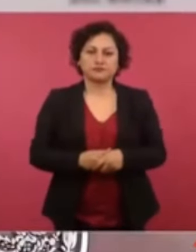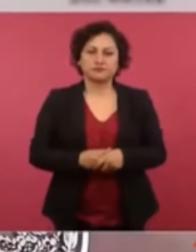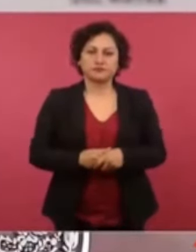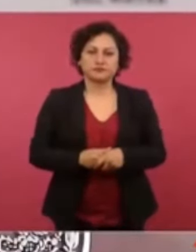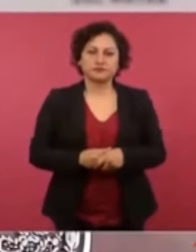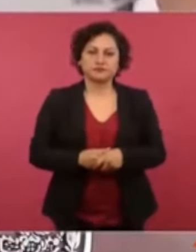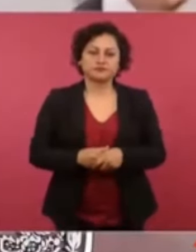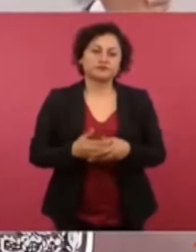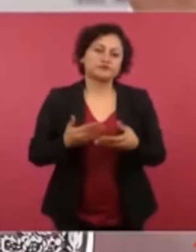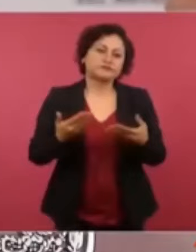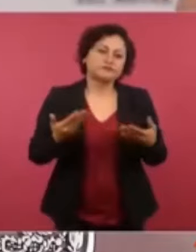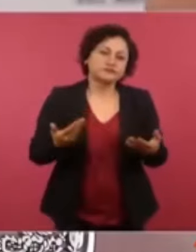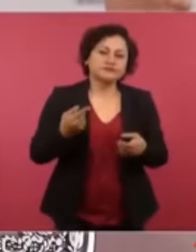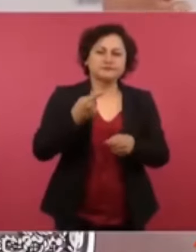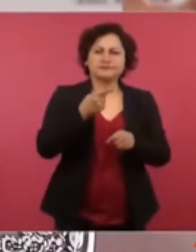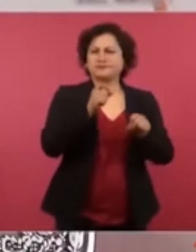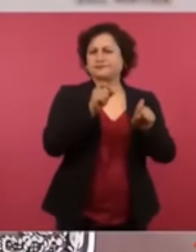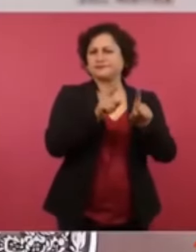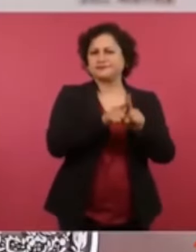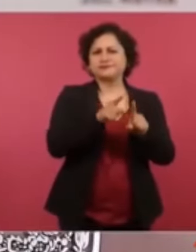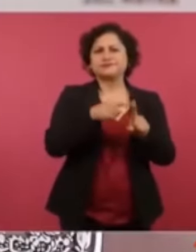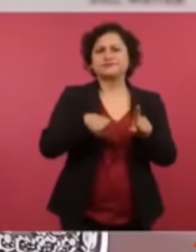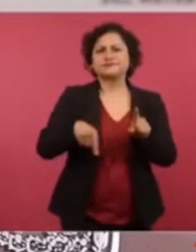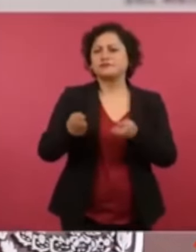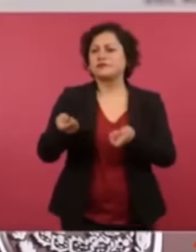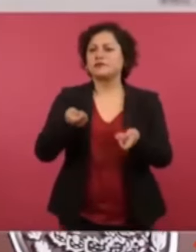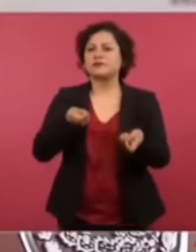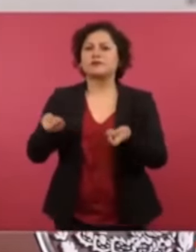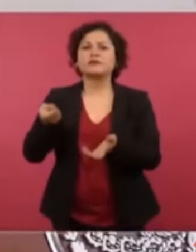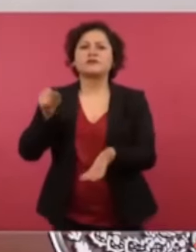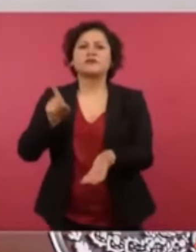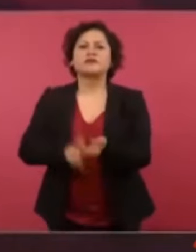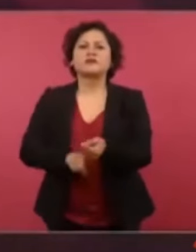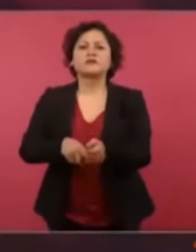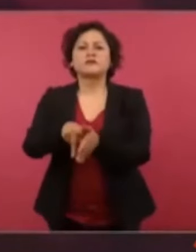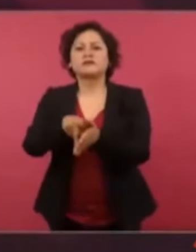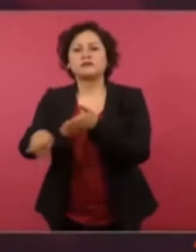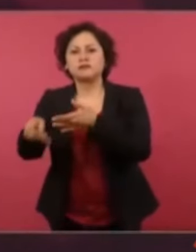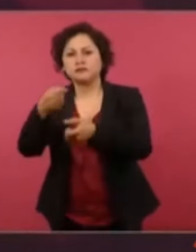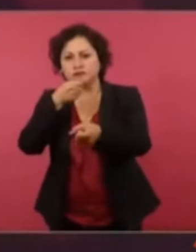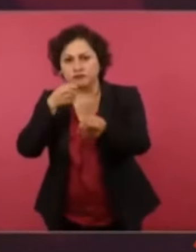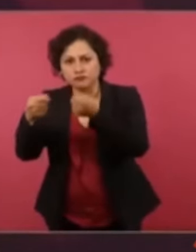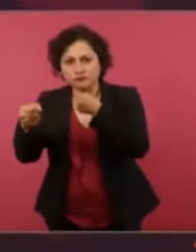Tienen periodistas, informantes.